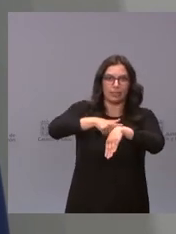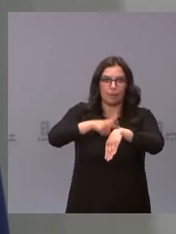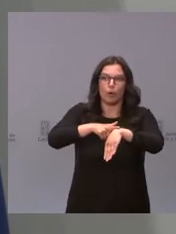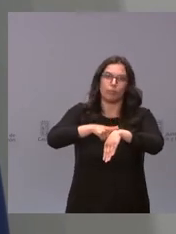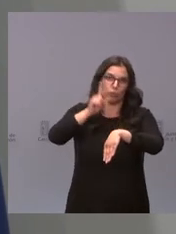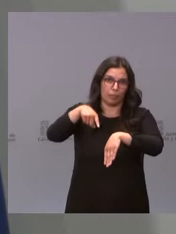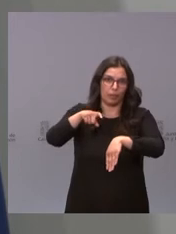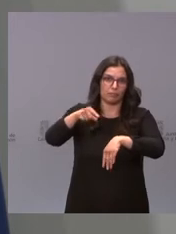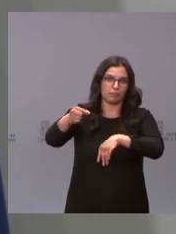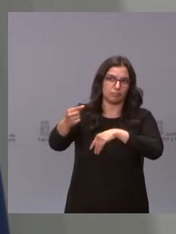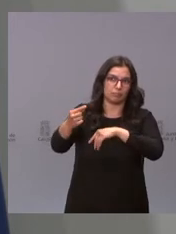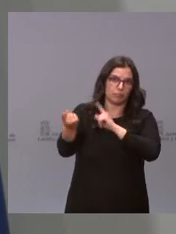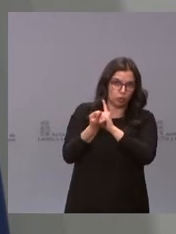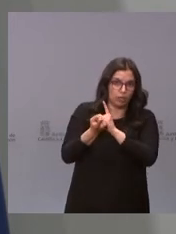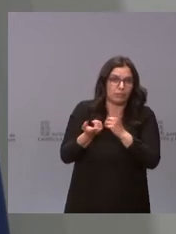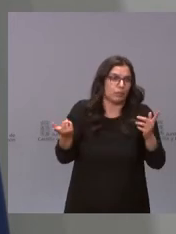llevamos un año.